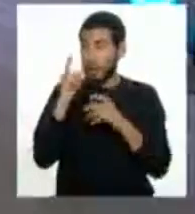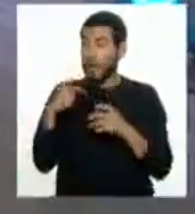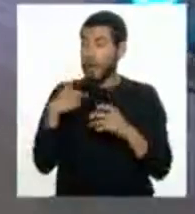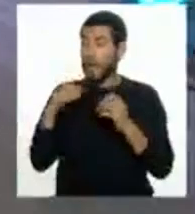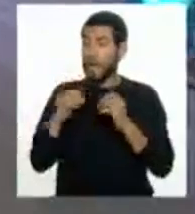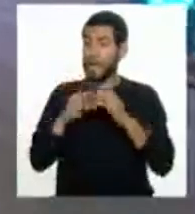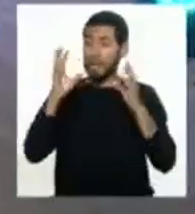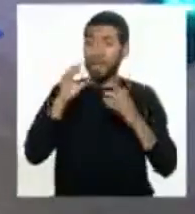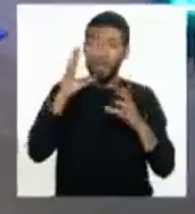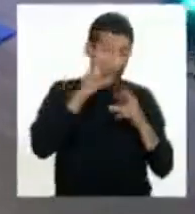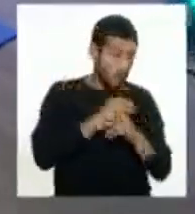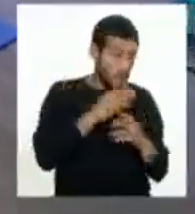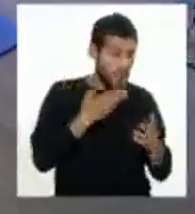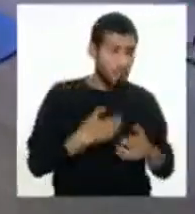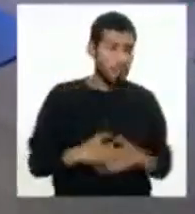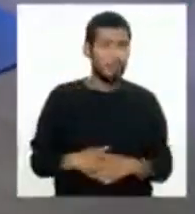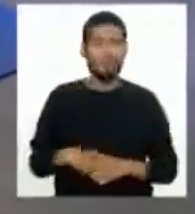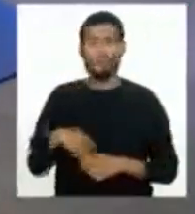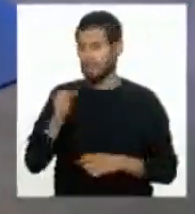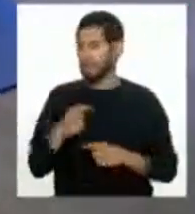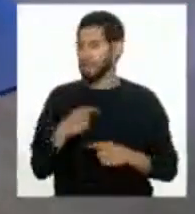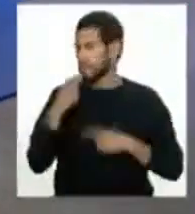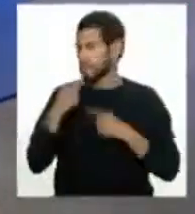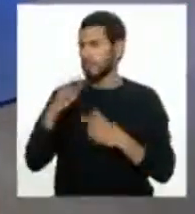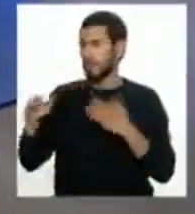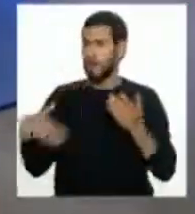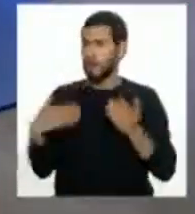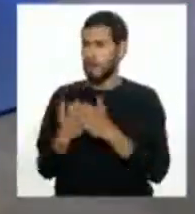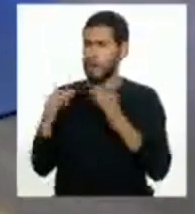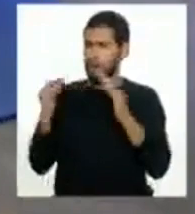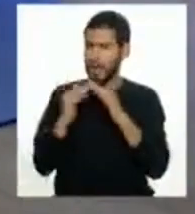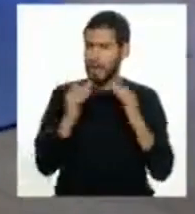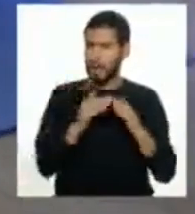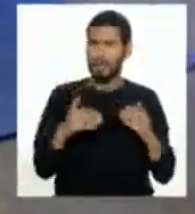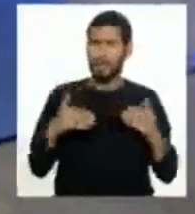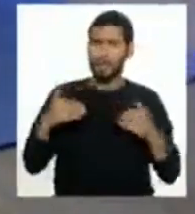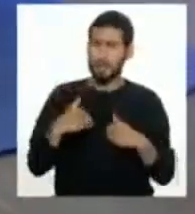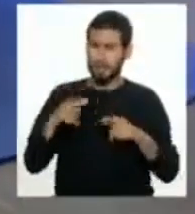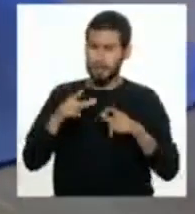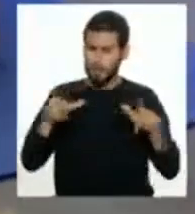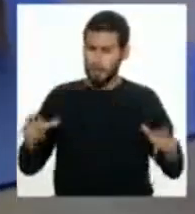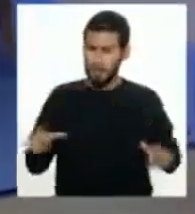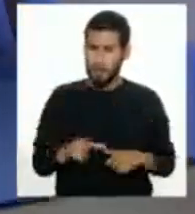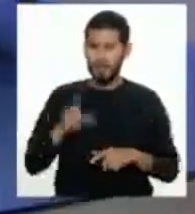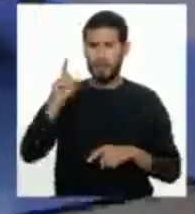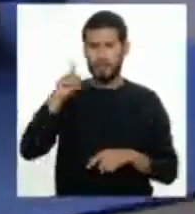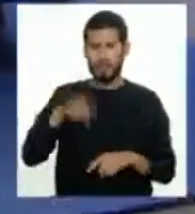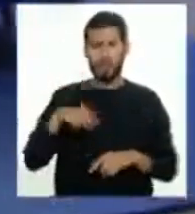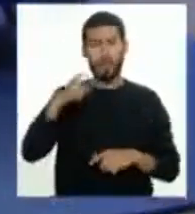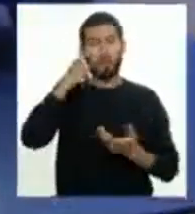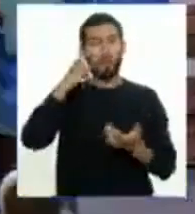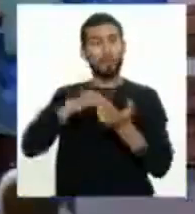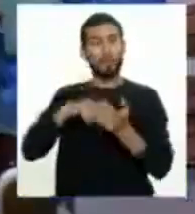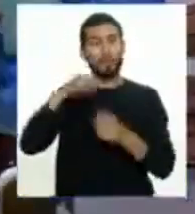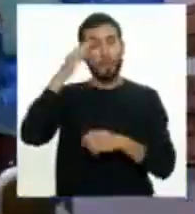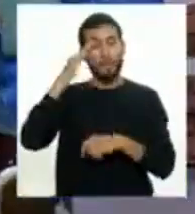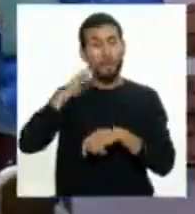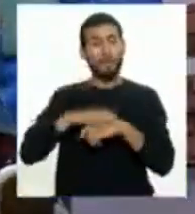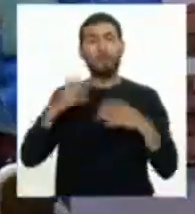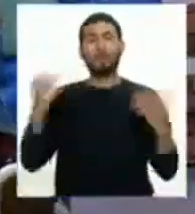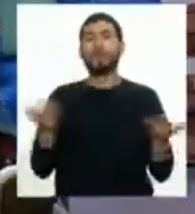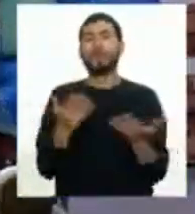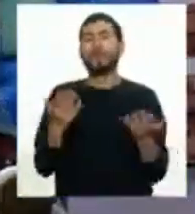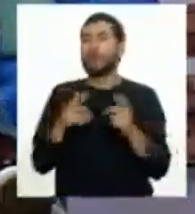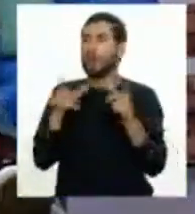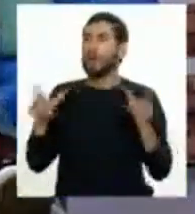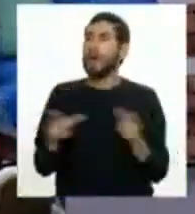Justo iba a mencionar eso. En todas las casas tenemos puntos en los cuales tenemos que hacer el reconocimiento para saber en dónde nos